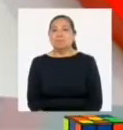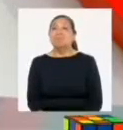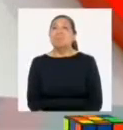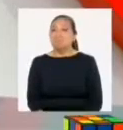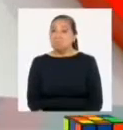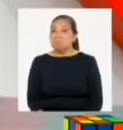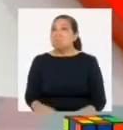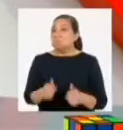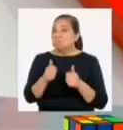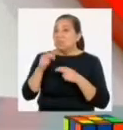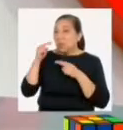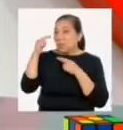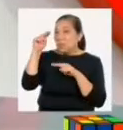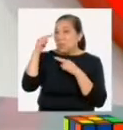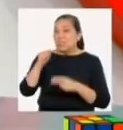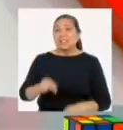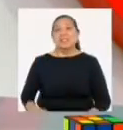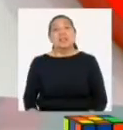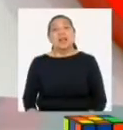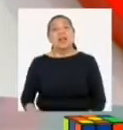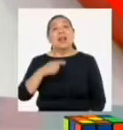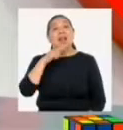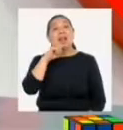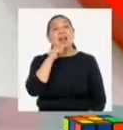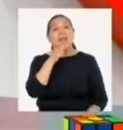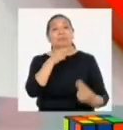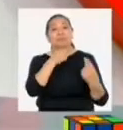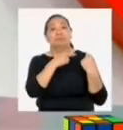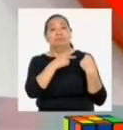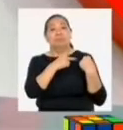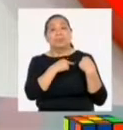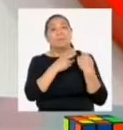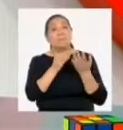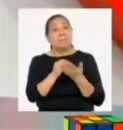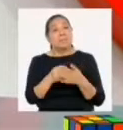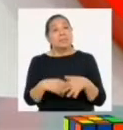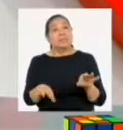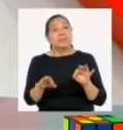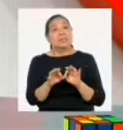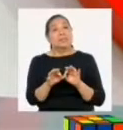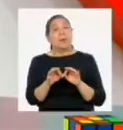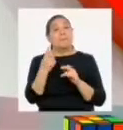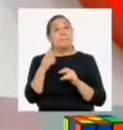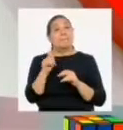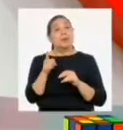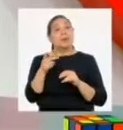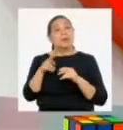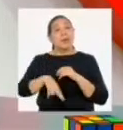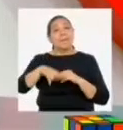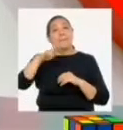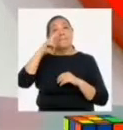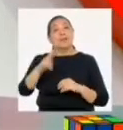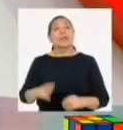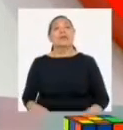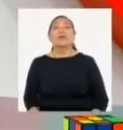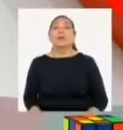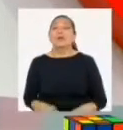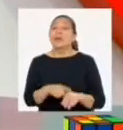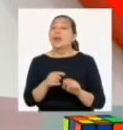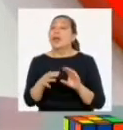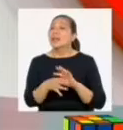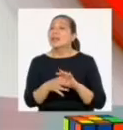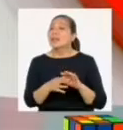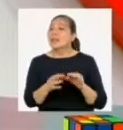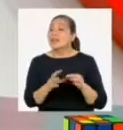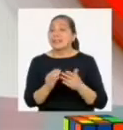Buena noticia. De esta manera, las mujeres asumirán un papel protagónico en el destino de nuestro país. A lo largo